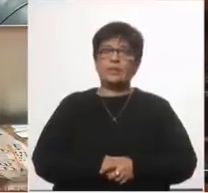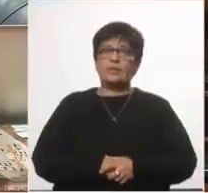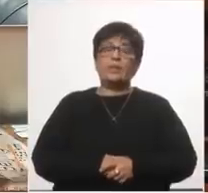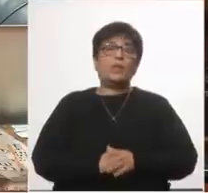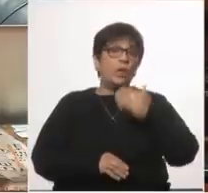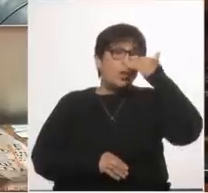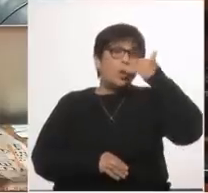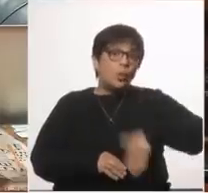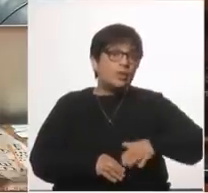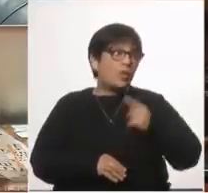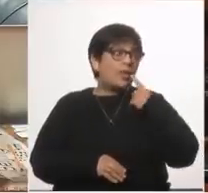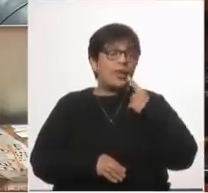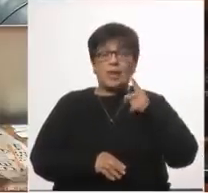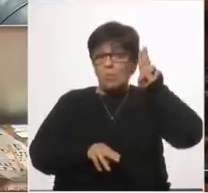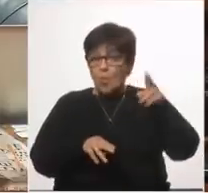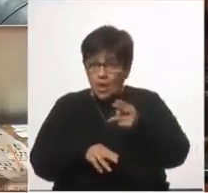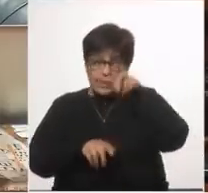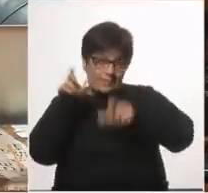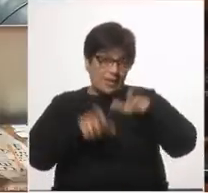y finalmente sobre las muertes evitables